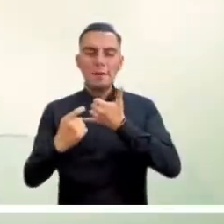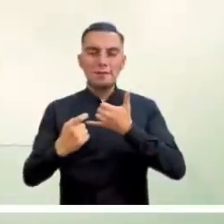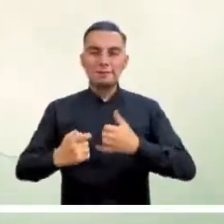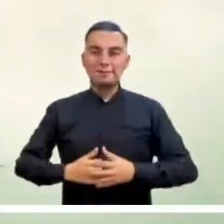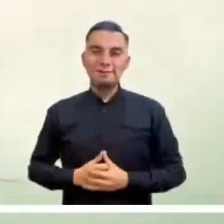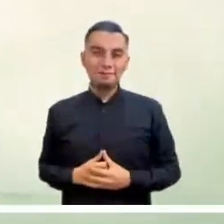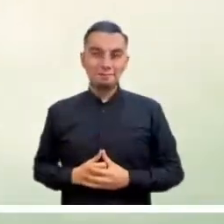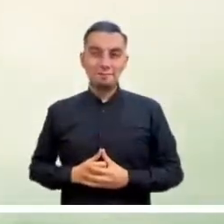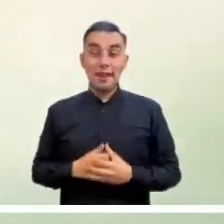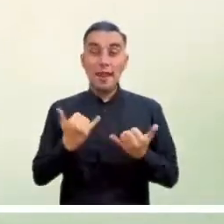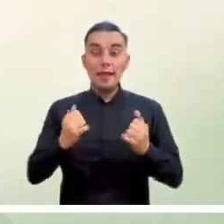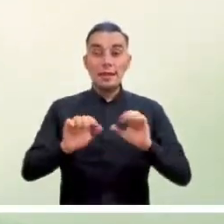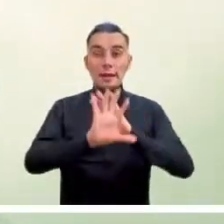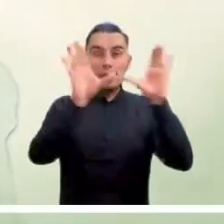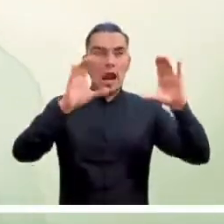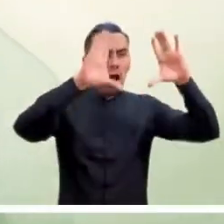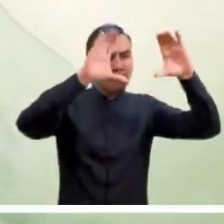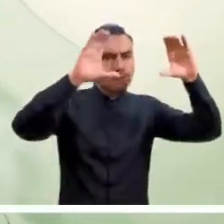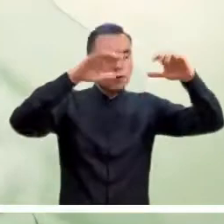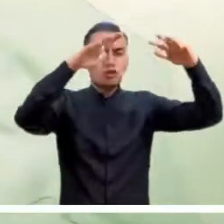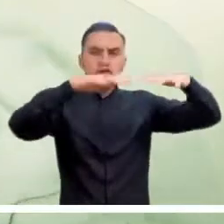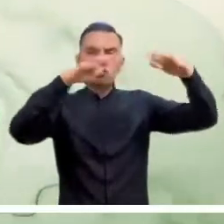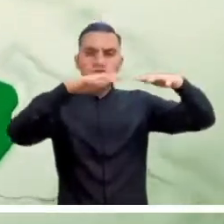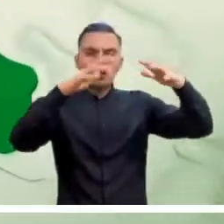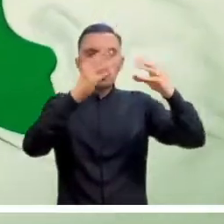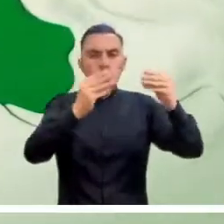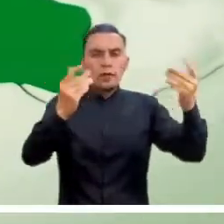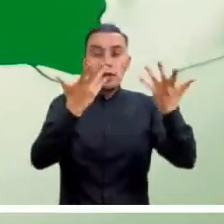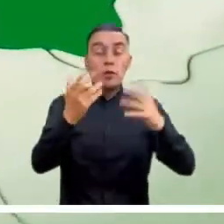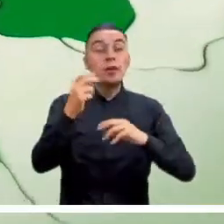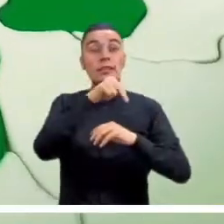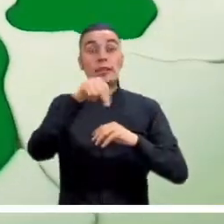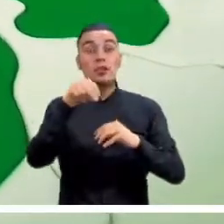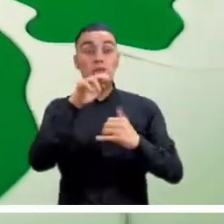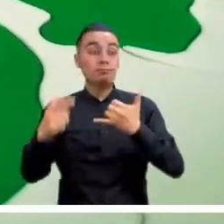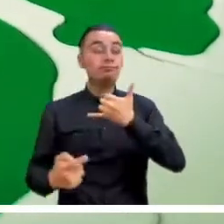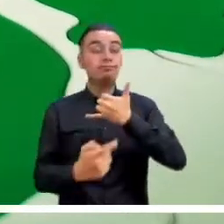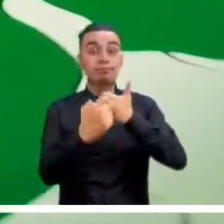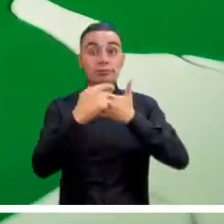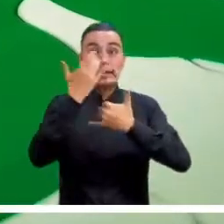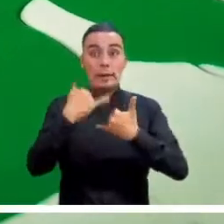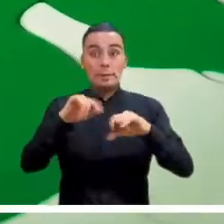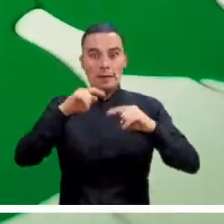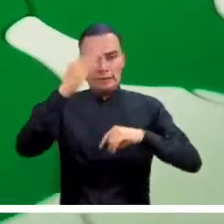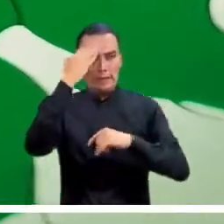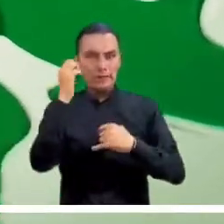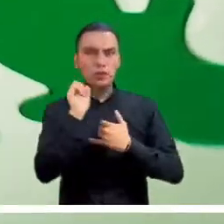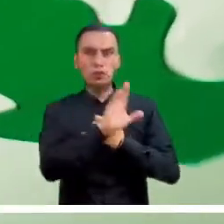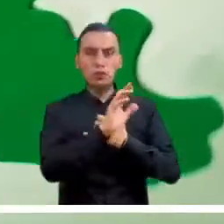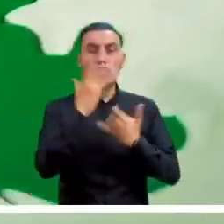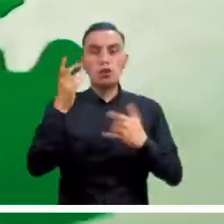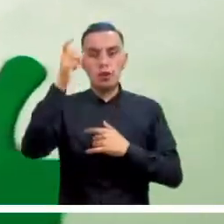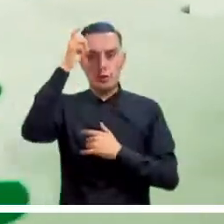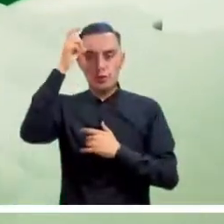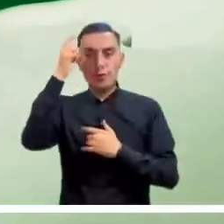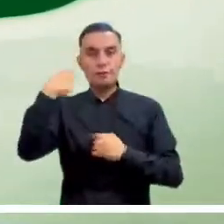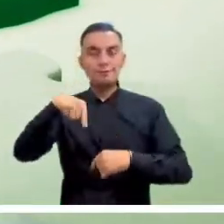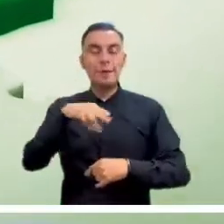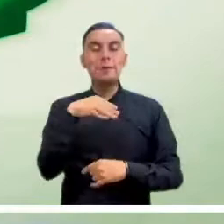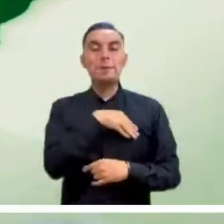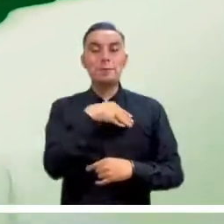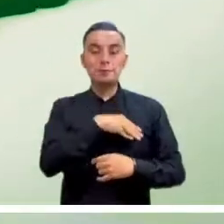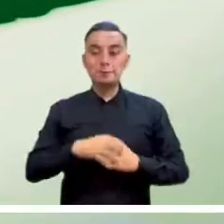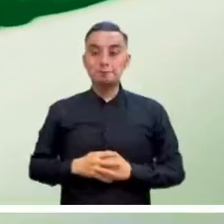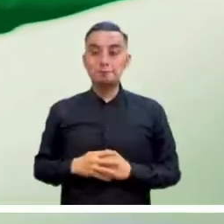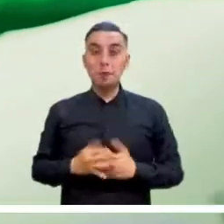nublada y con lluvias ligeras la espera al norte del país, especialmente en el sur de los departamentos de Córdoba y Bolívar. Persiste el